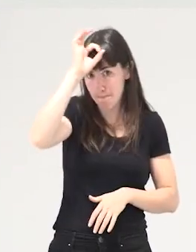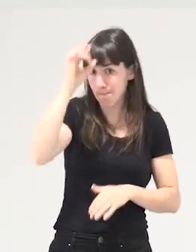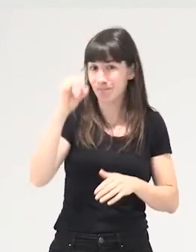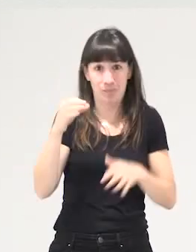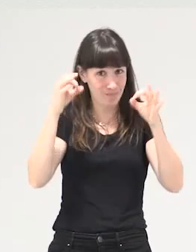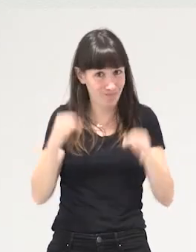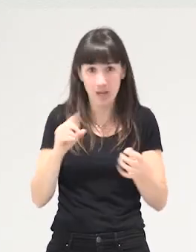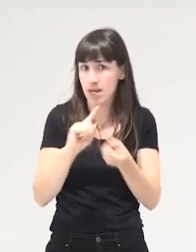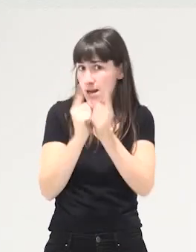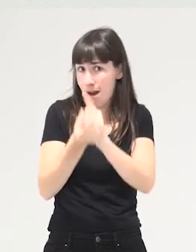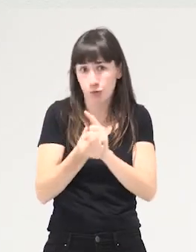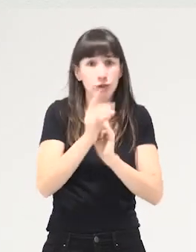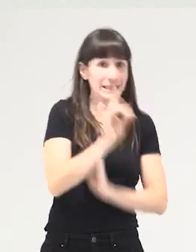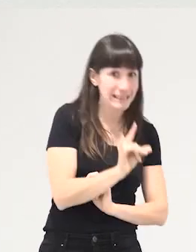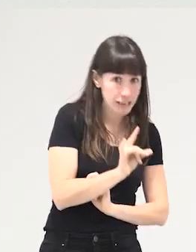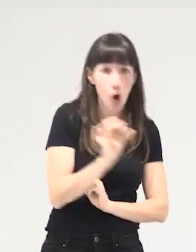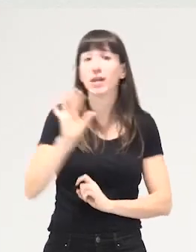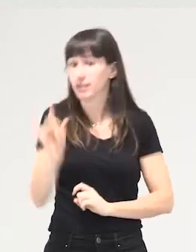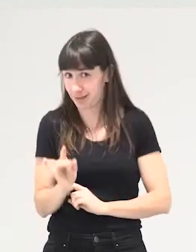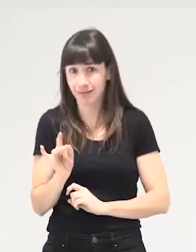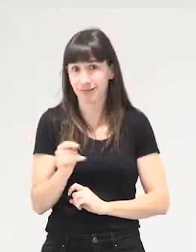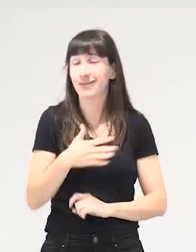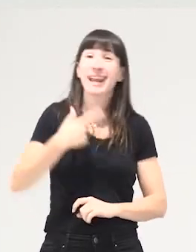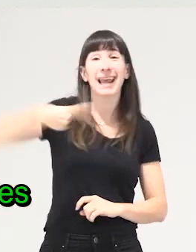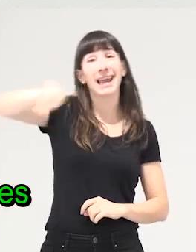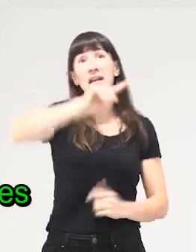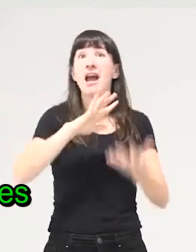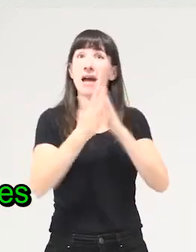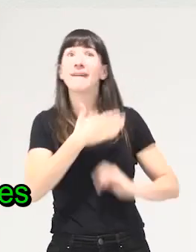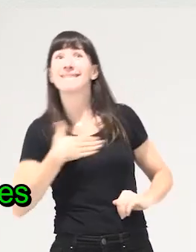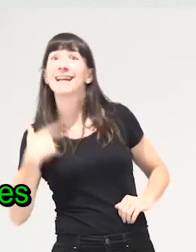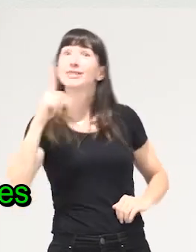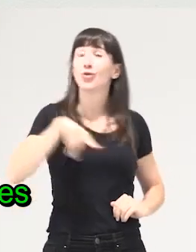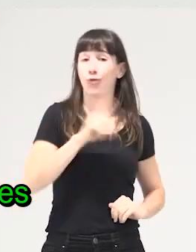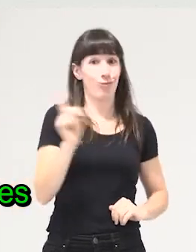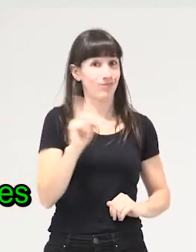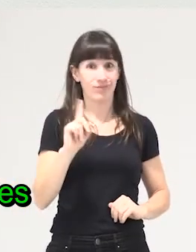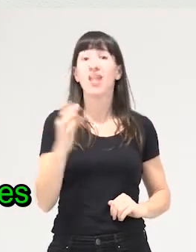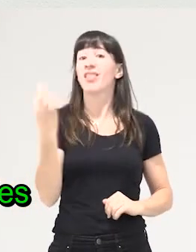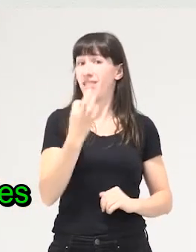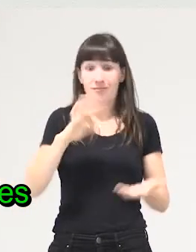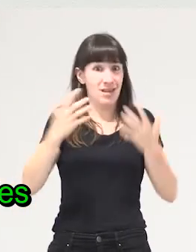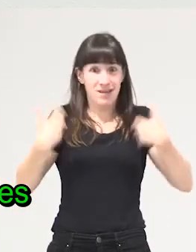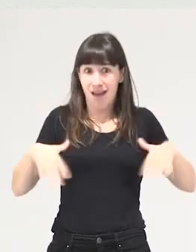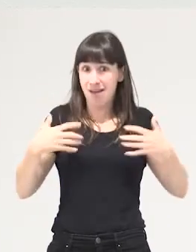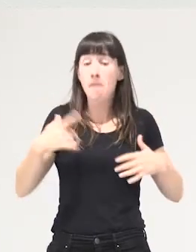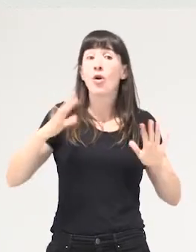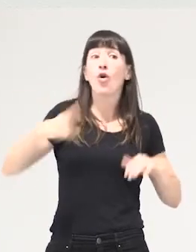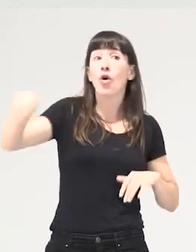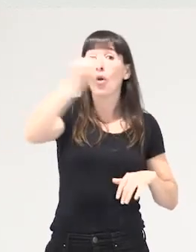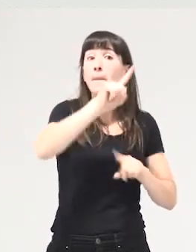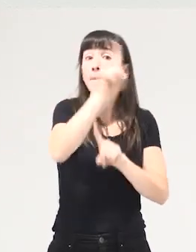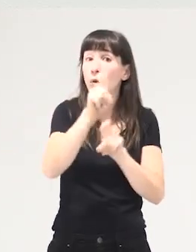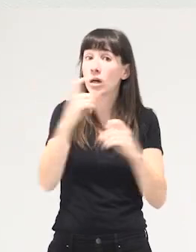o sí lo queramos o no la pregunta no es si queremos que el mundo cambie sino si nos vamos a hacer responsables de hacia dónde va el mundo y